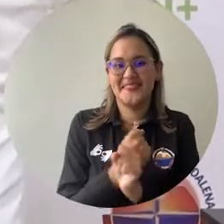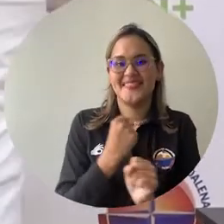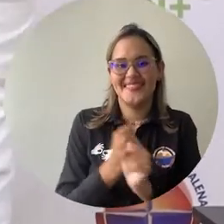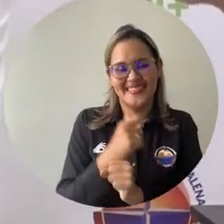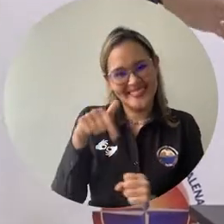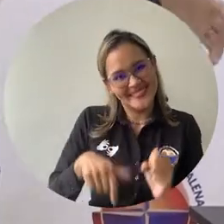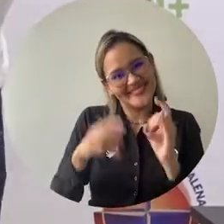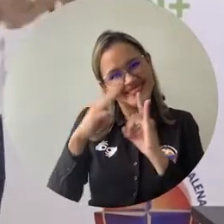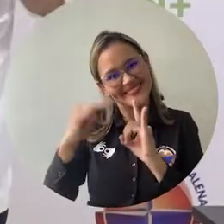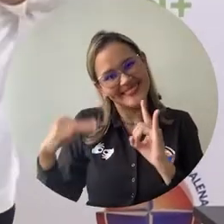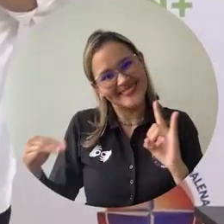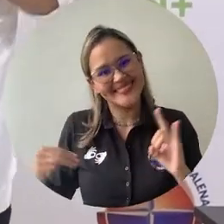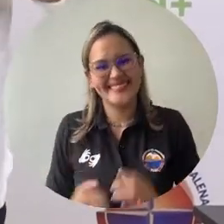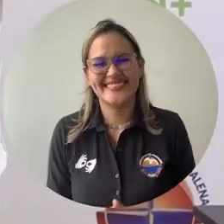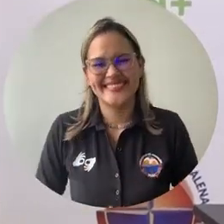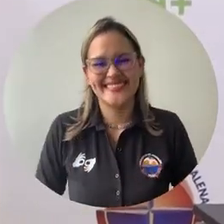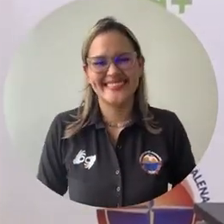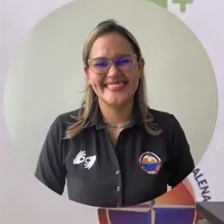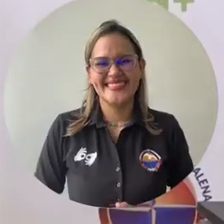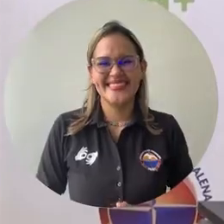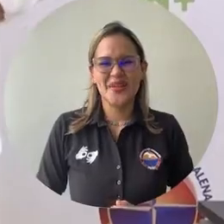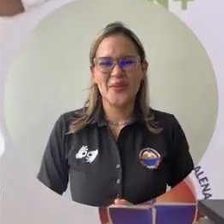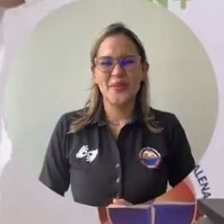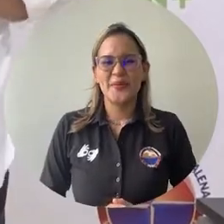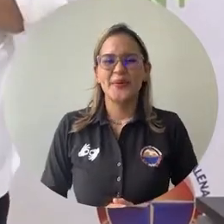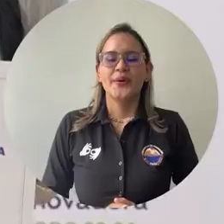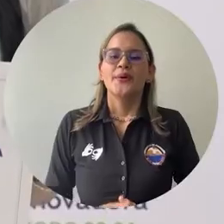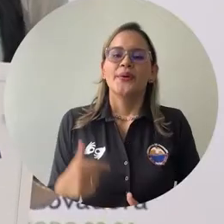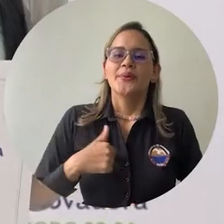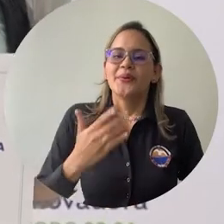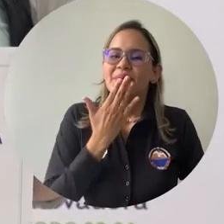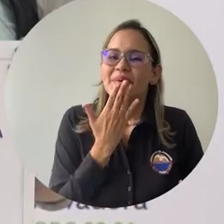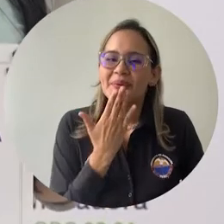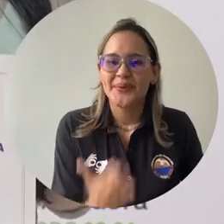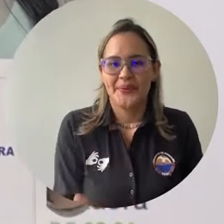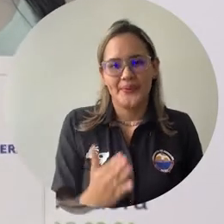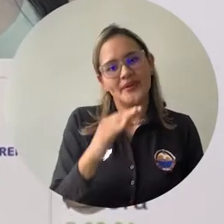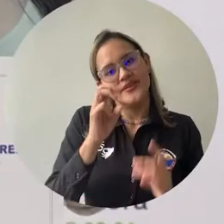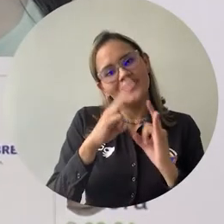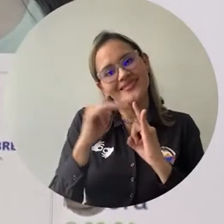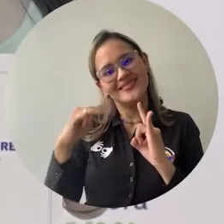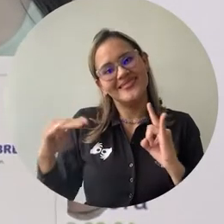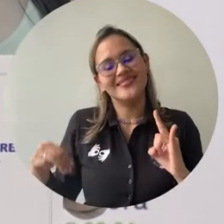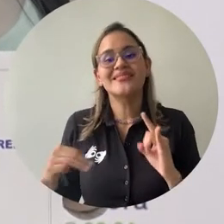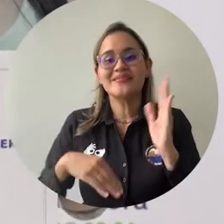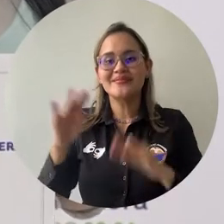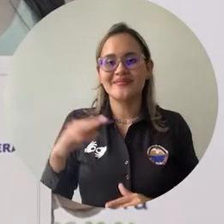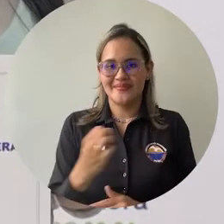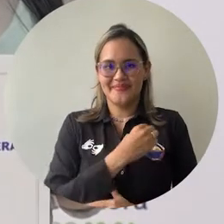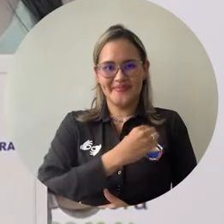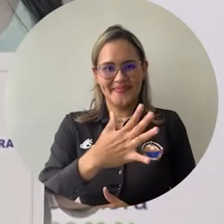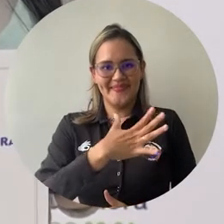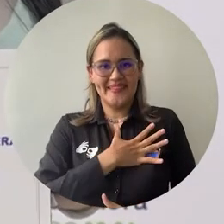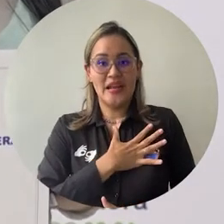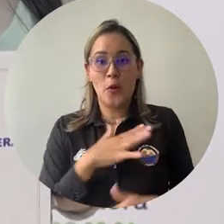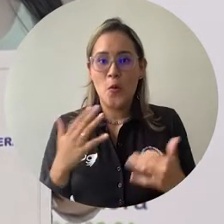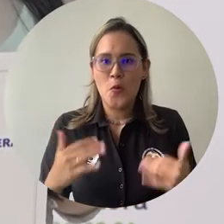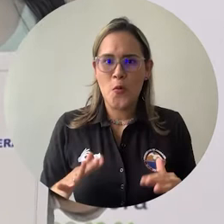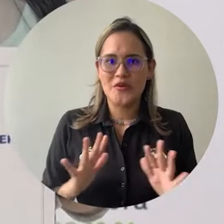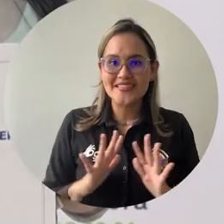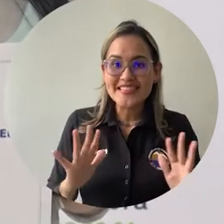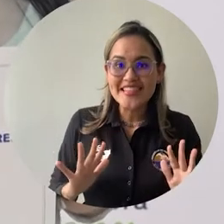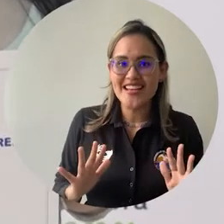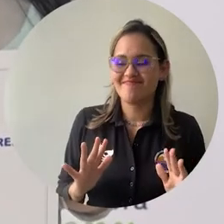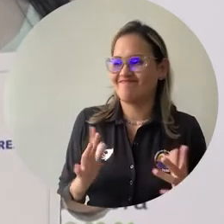prestigiosa Alma Mater, como lo es la Universidad de Magdalena. Doy gracias a la Universidad por esta oportunidad que me brindaron